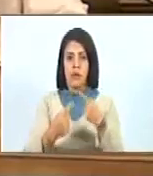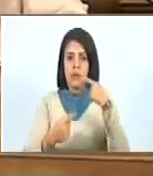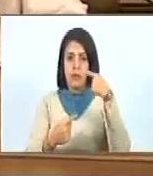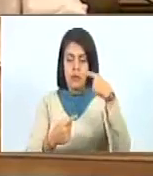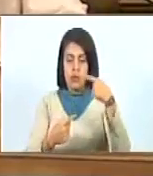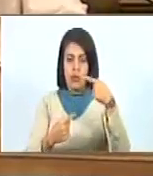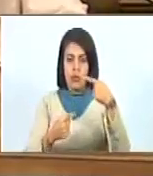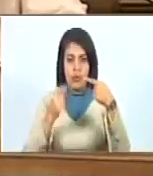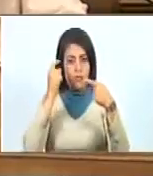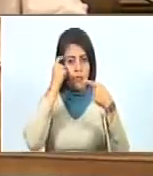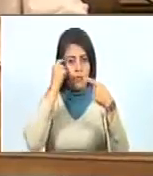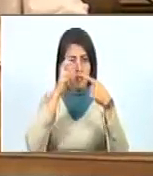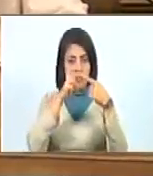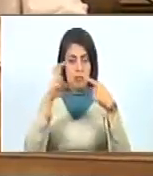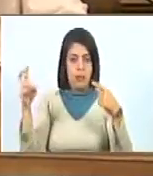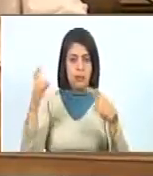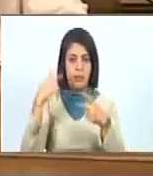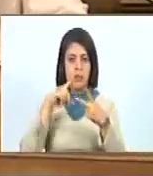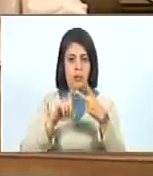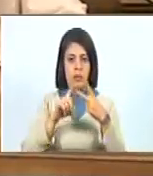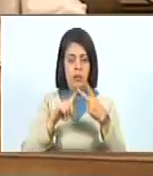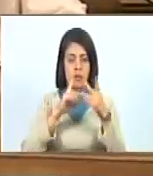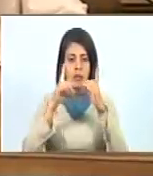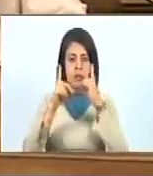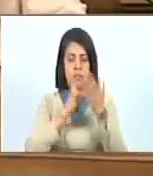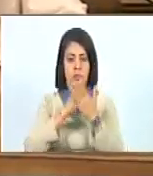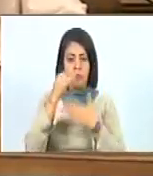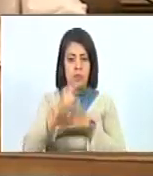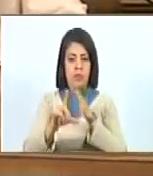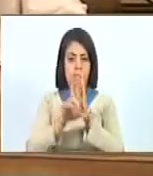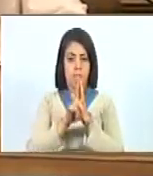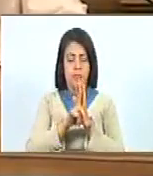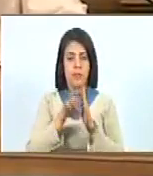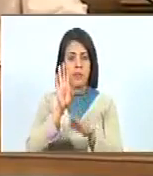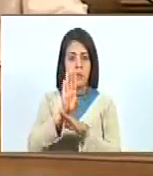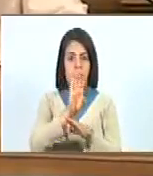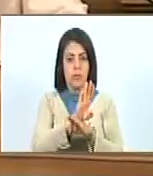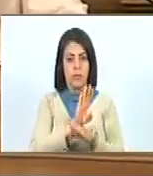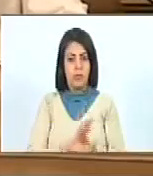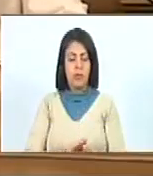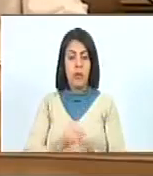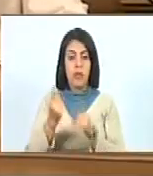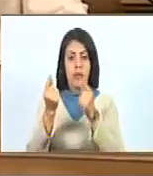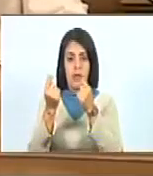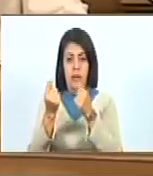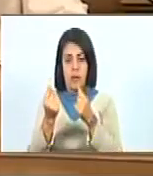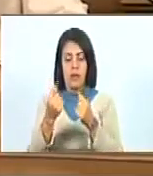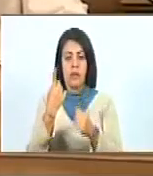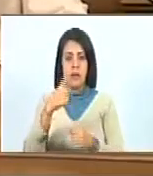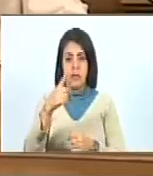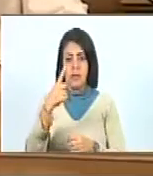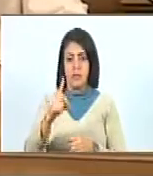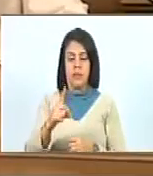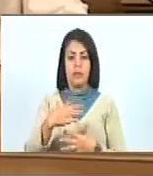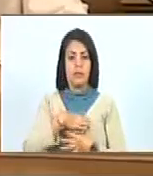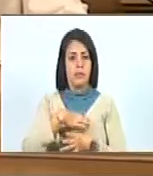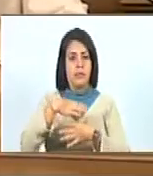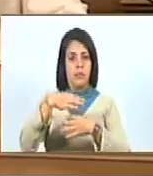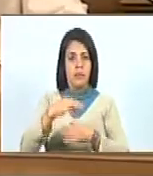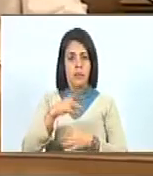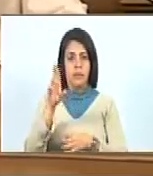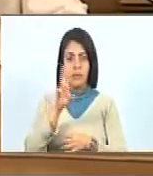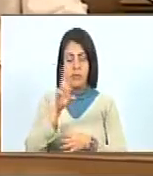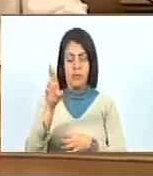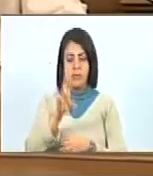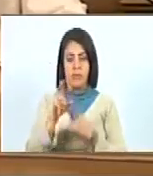uno del orden del día. Segunda discusión del proyecto de ley para la protección de los activos, derechos e intereses de la